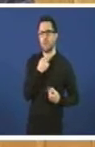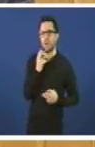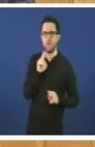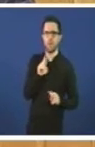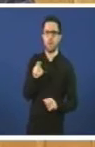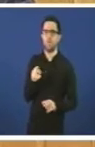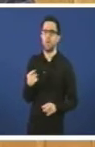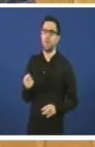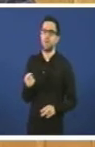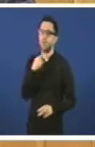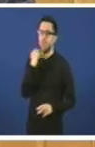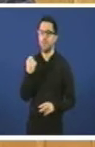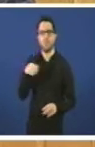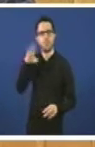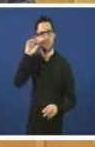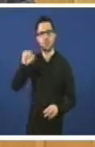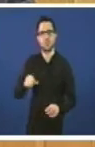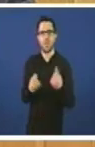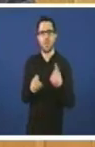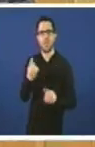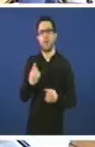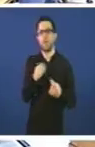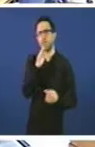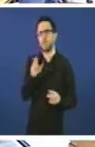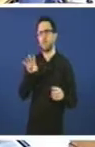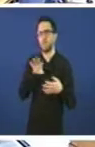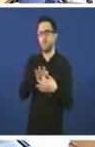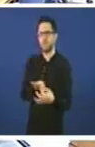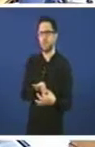en relación con a lingua galega. Disfrutamos profundamente.